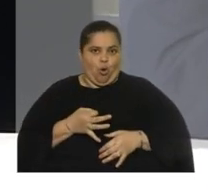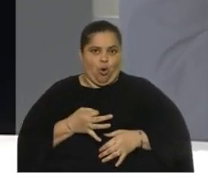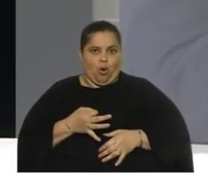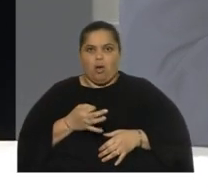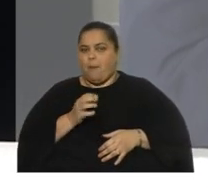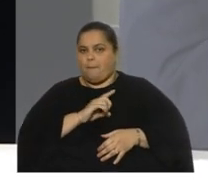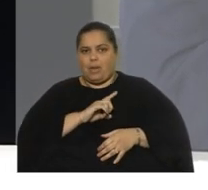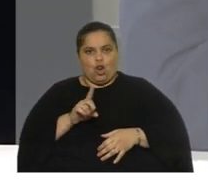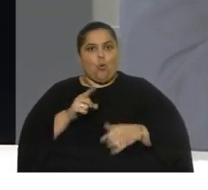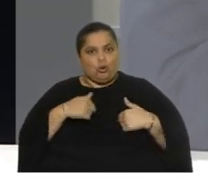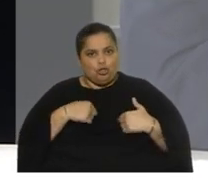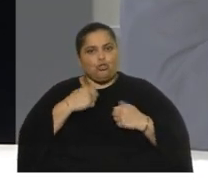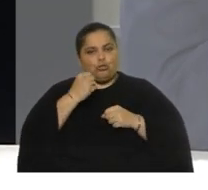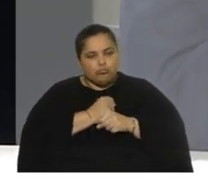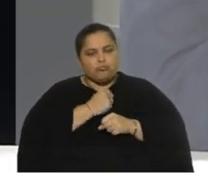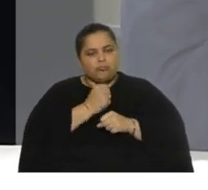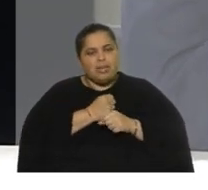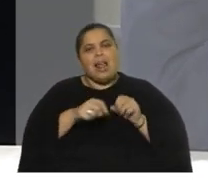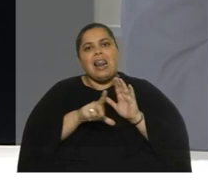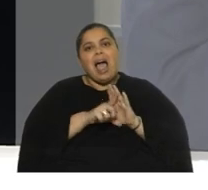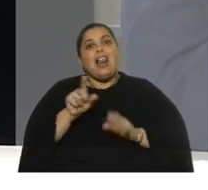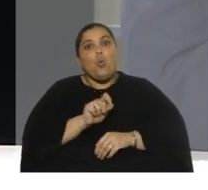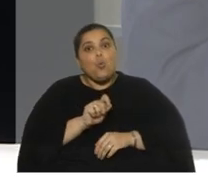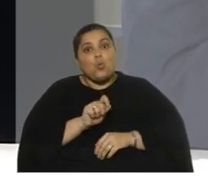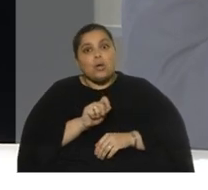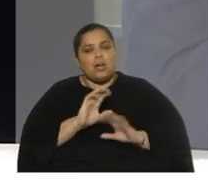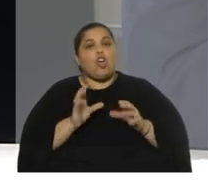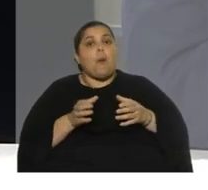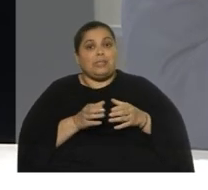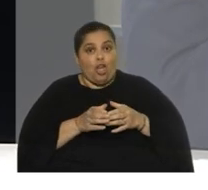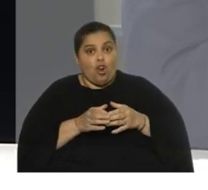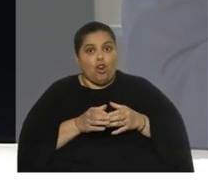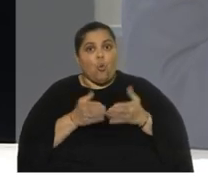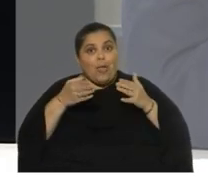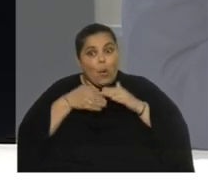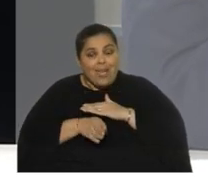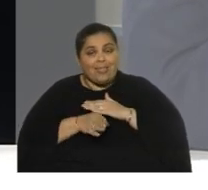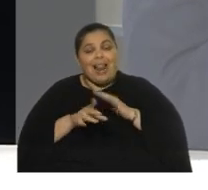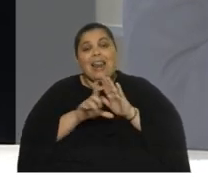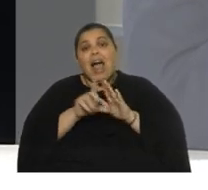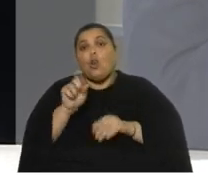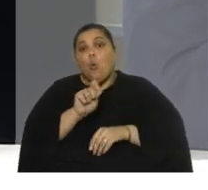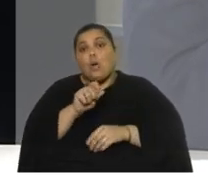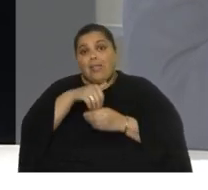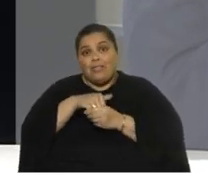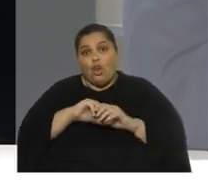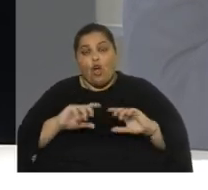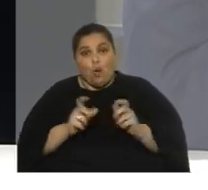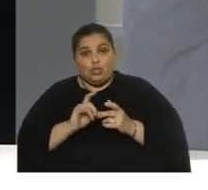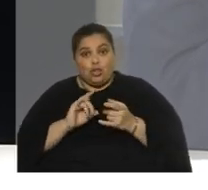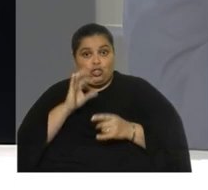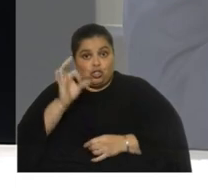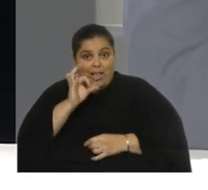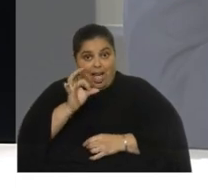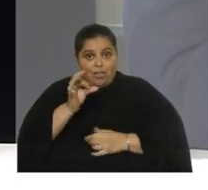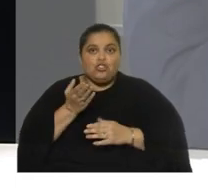cuando trabajamos en la LUC, en la comisión, bien, cuando ingresó al Senado la LUC y que se le pide al